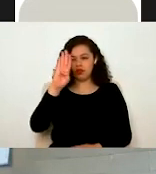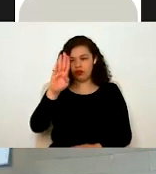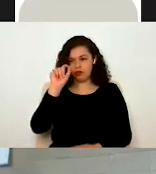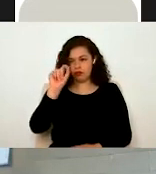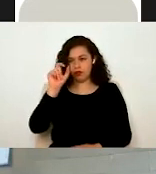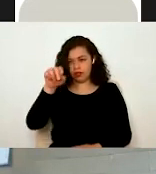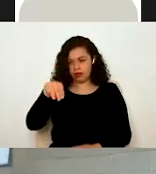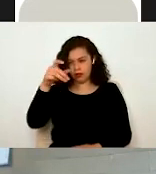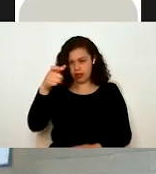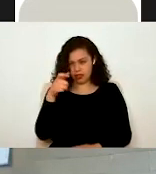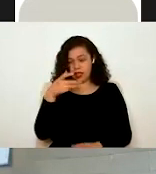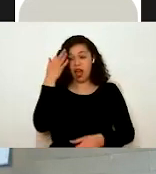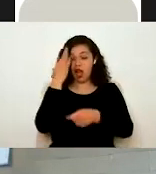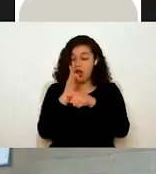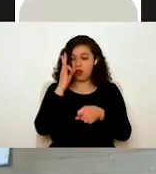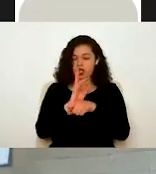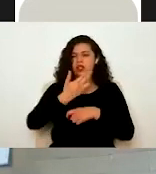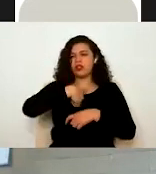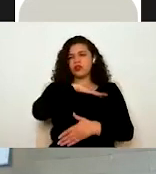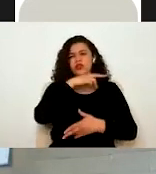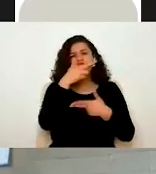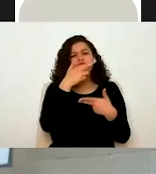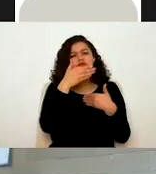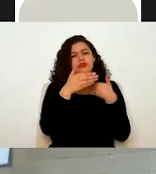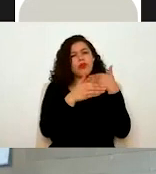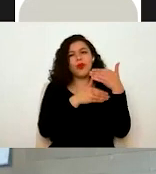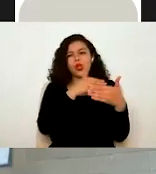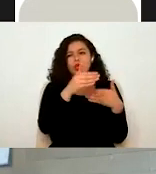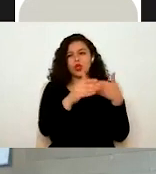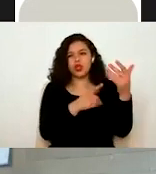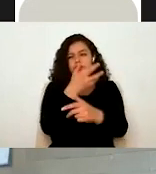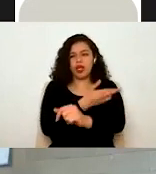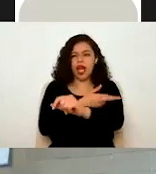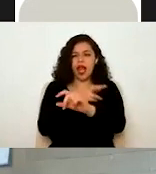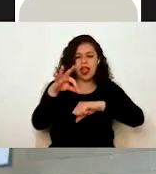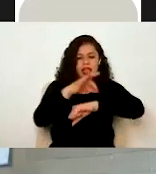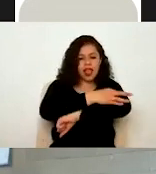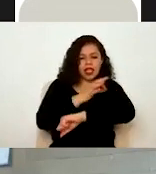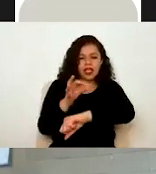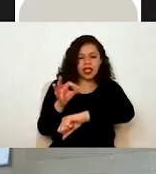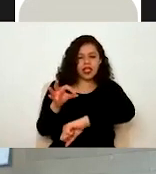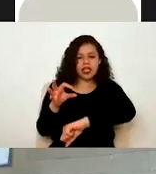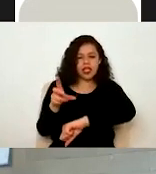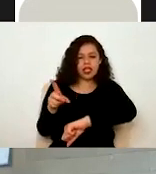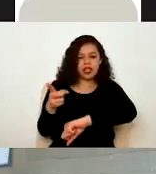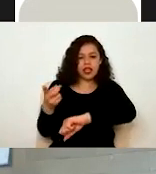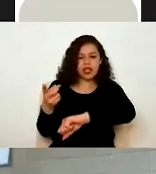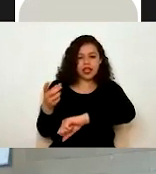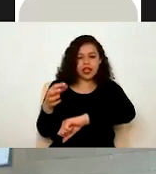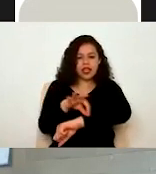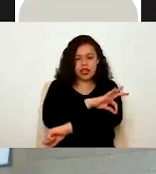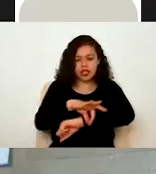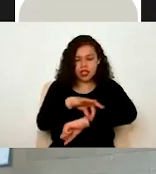bueno, actualmente estamos en un proceso de rediseño y ajustes aplicados al portal.